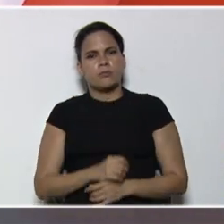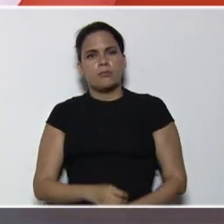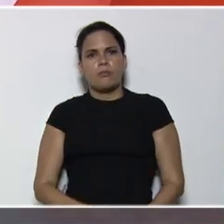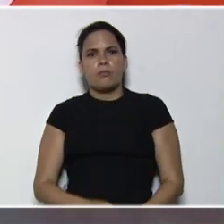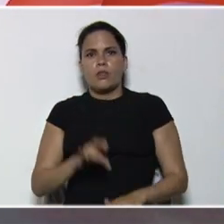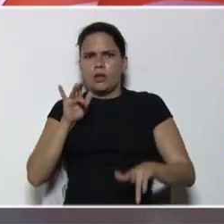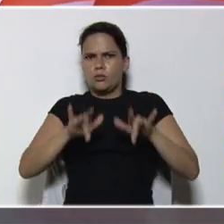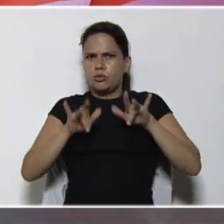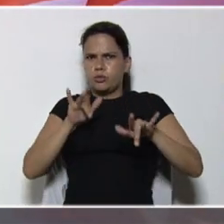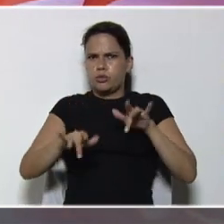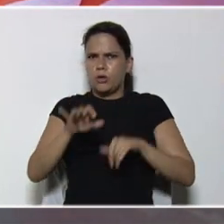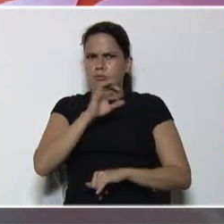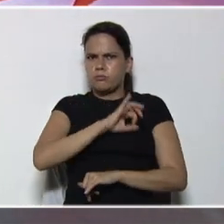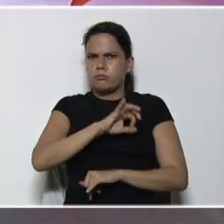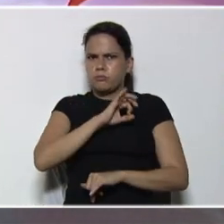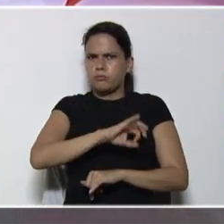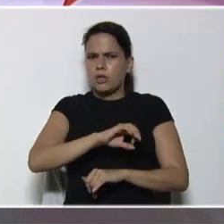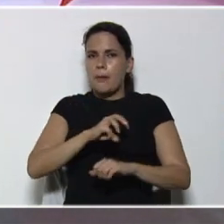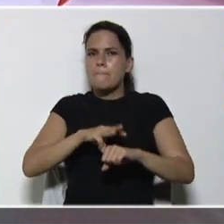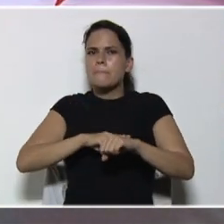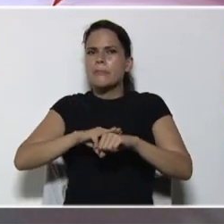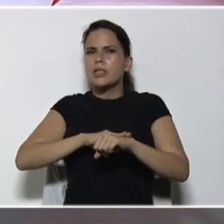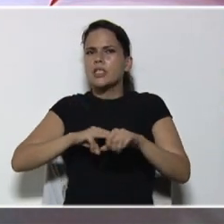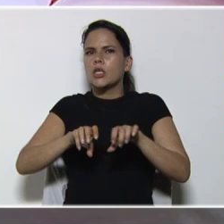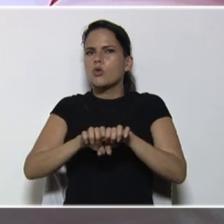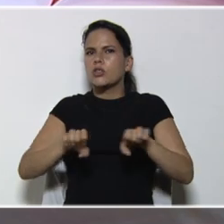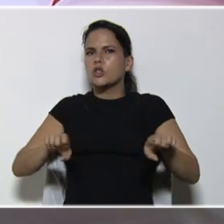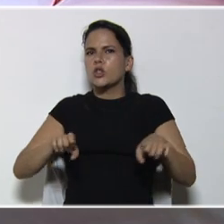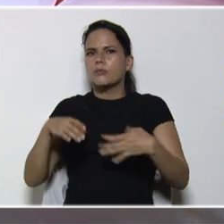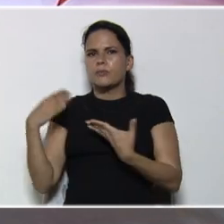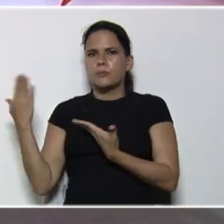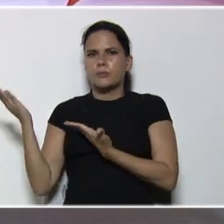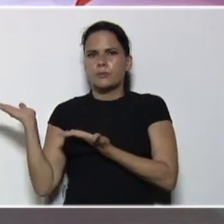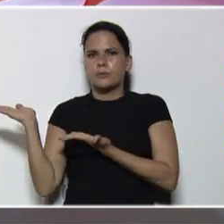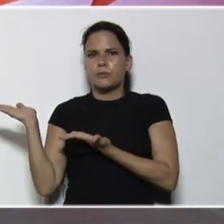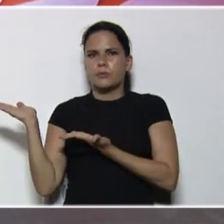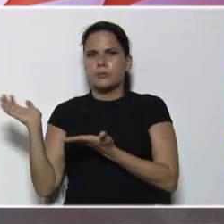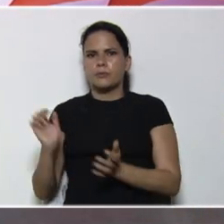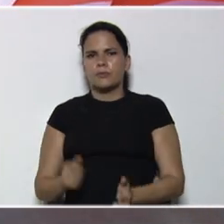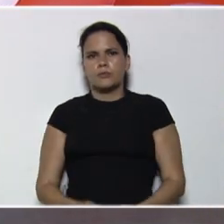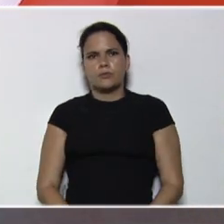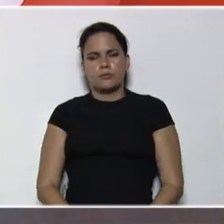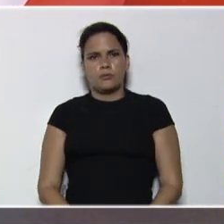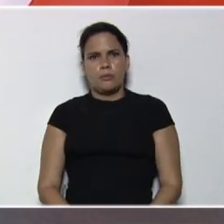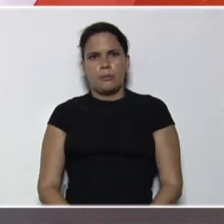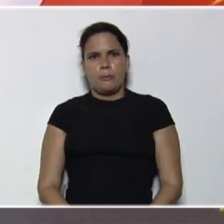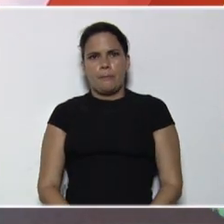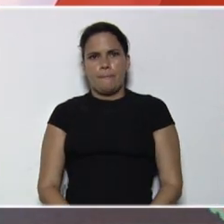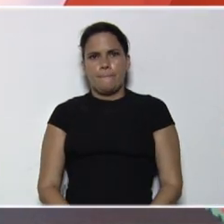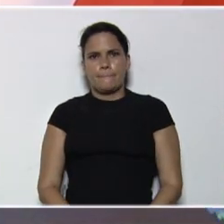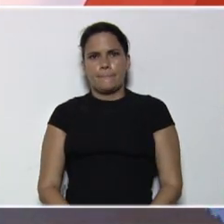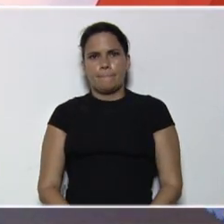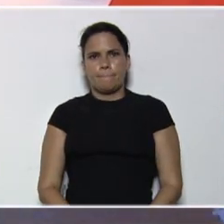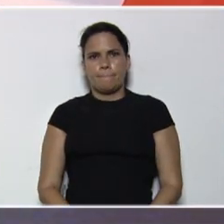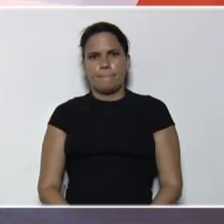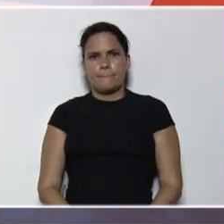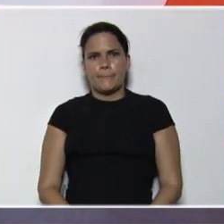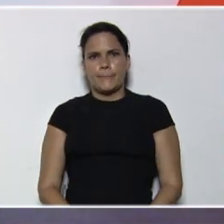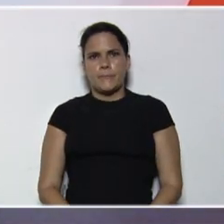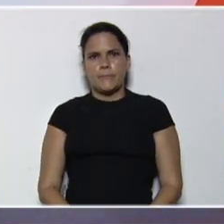disposición la página web del Ministerio del Poder Popular para la Educación, me.gov.be.